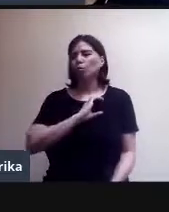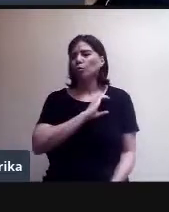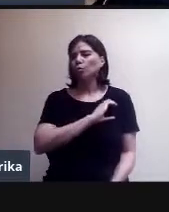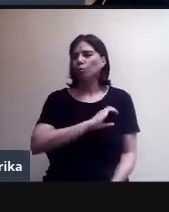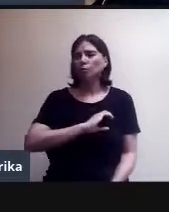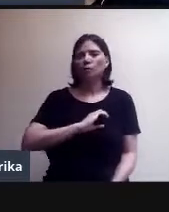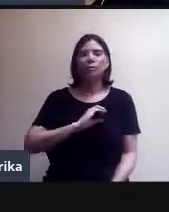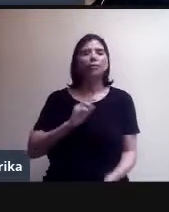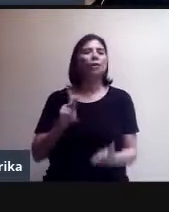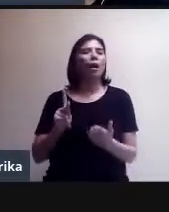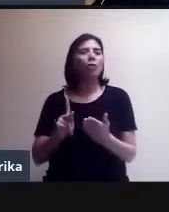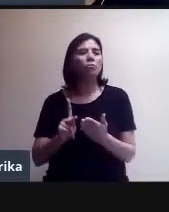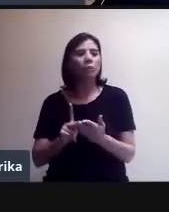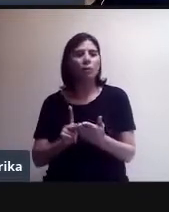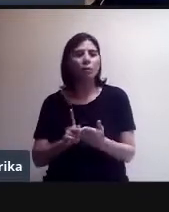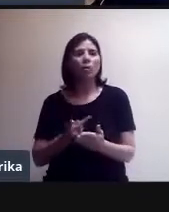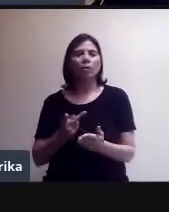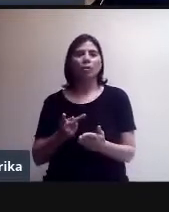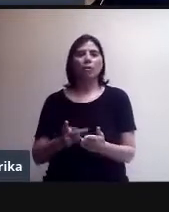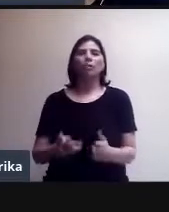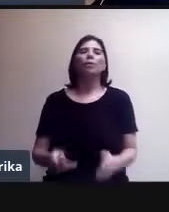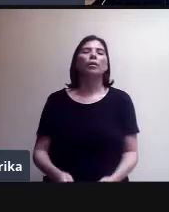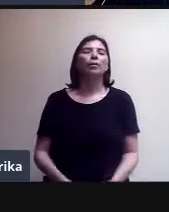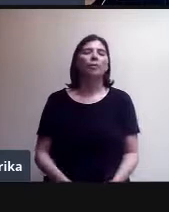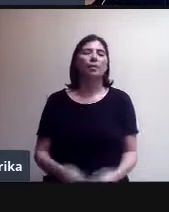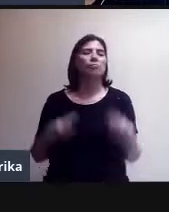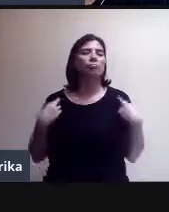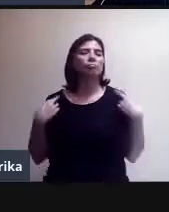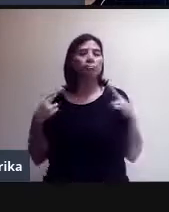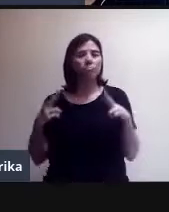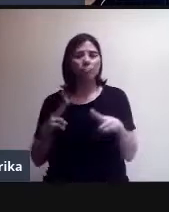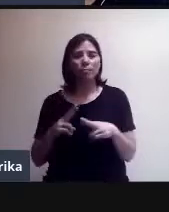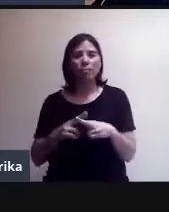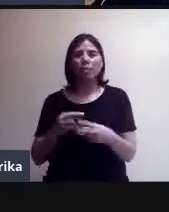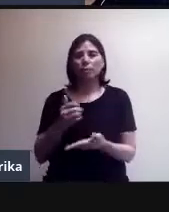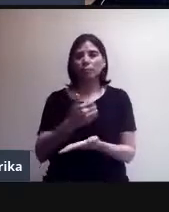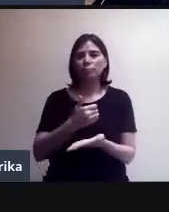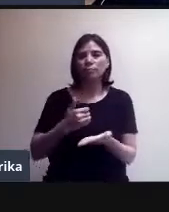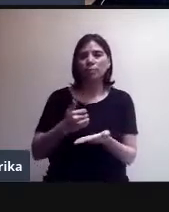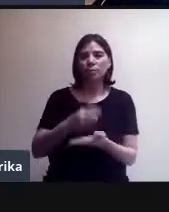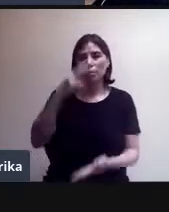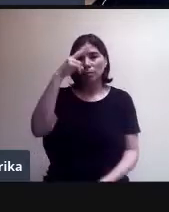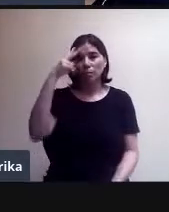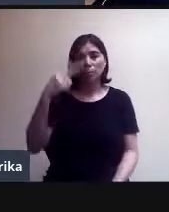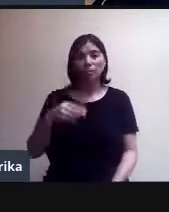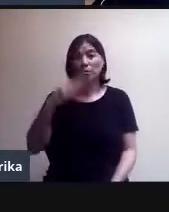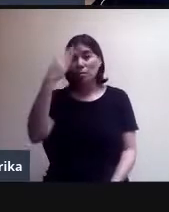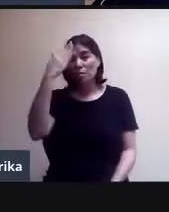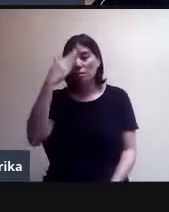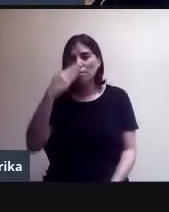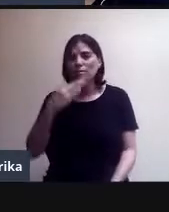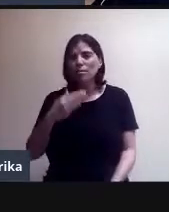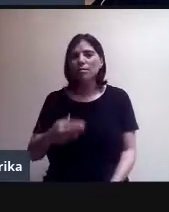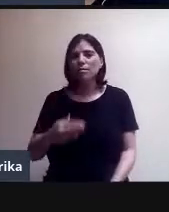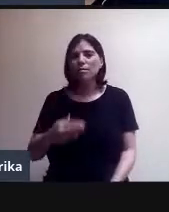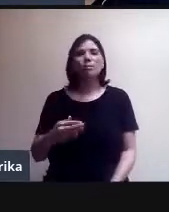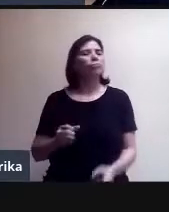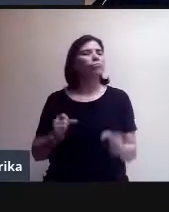con ustedes, maestros de la Ciudad de México. Sabemos del gran esfuerzo que están